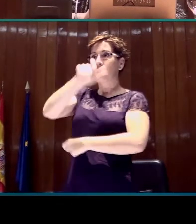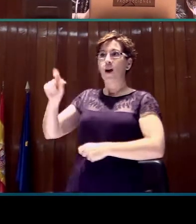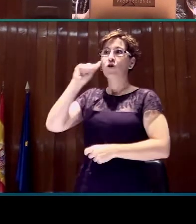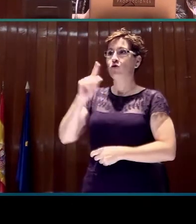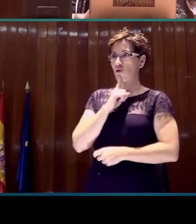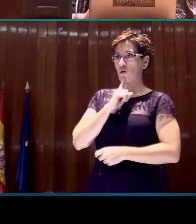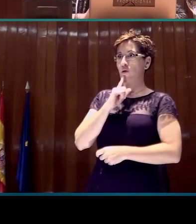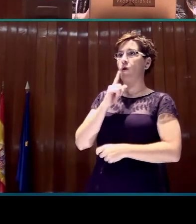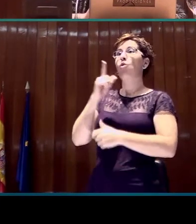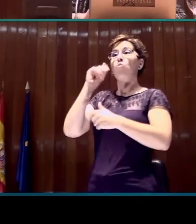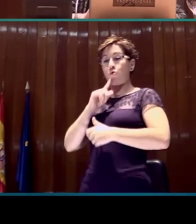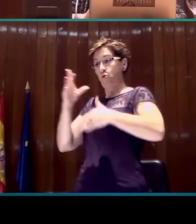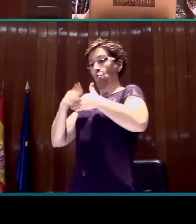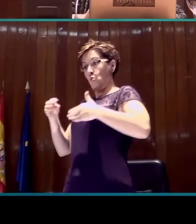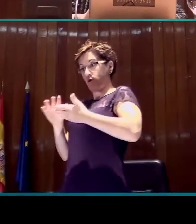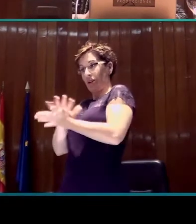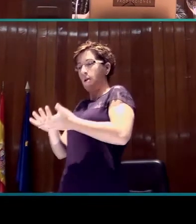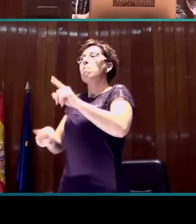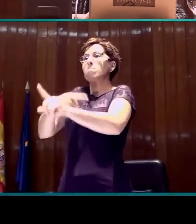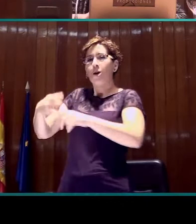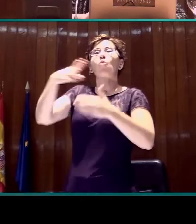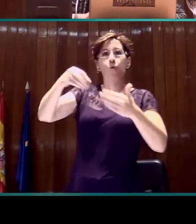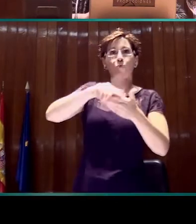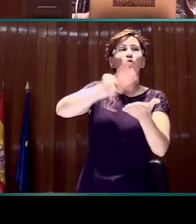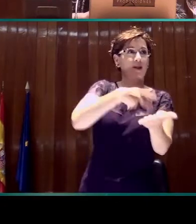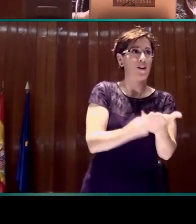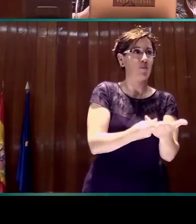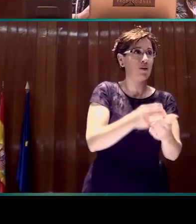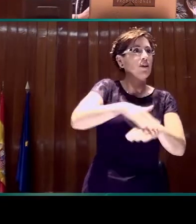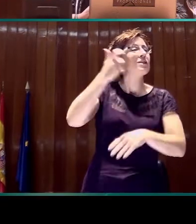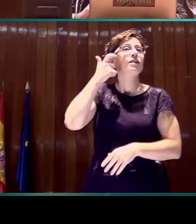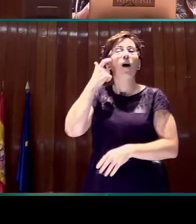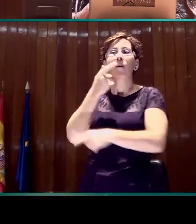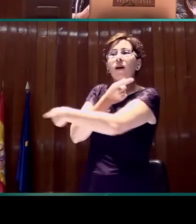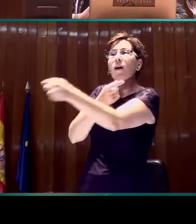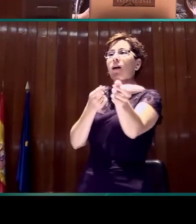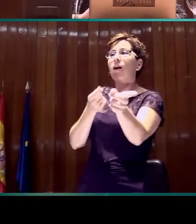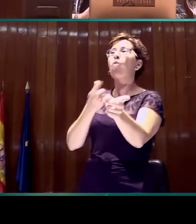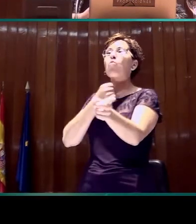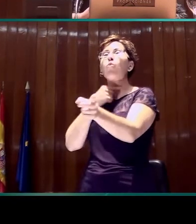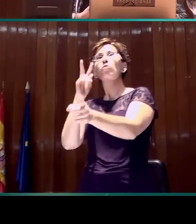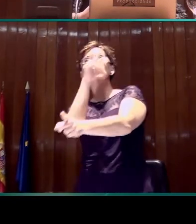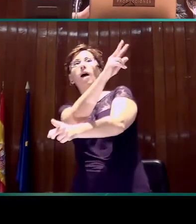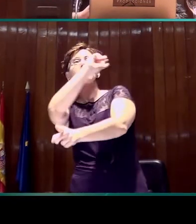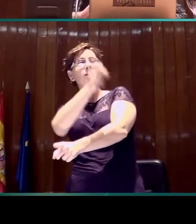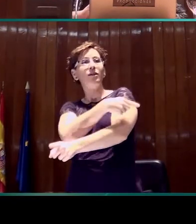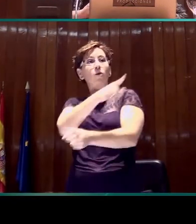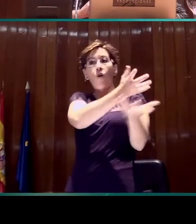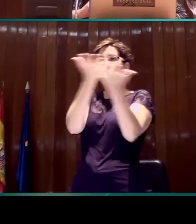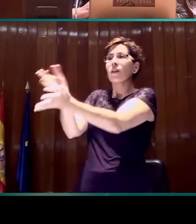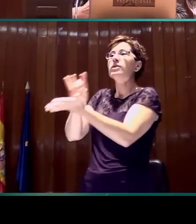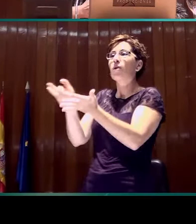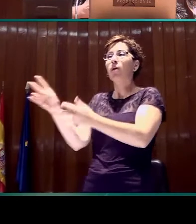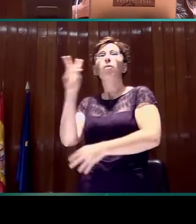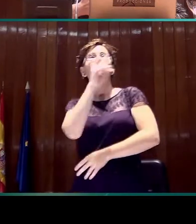y usuarias también del servicio de interpretación para conocer cuál era su grado de satisfacción con este servicio y para conocer cuáles eran